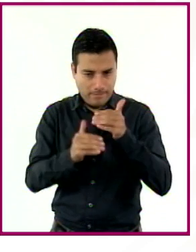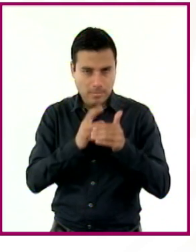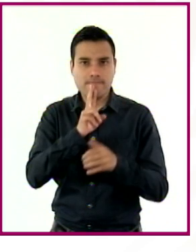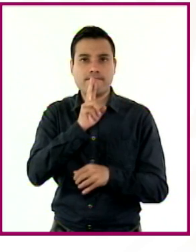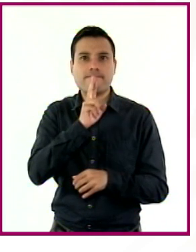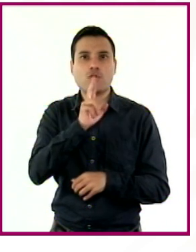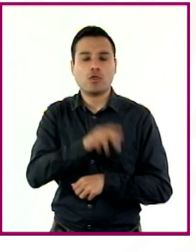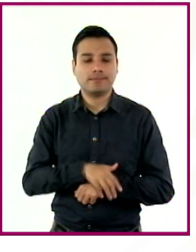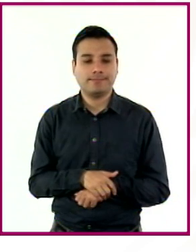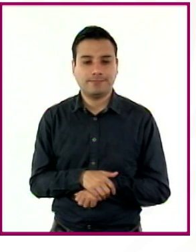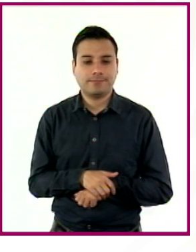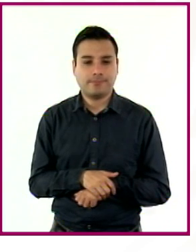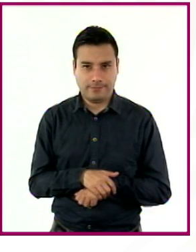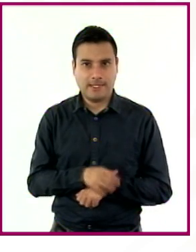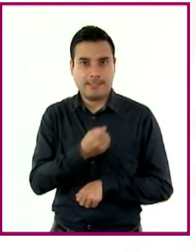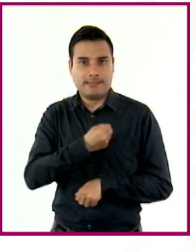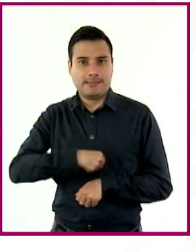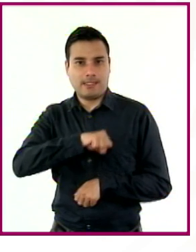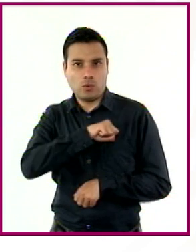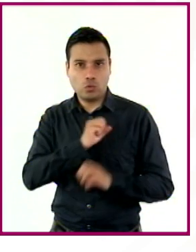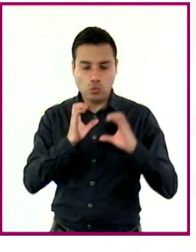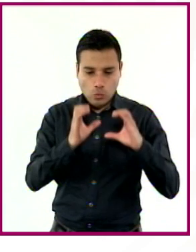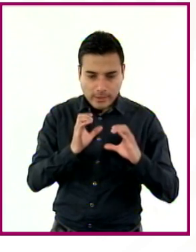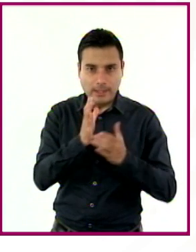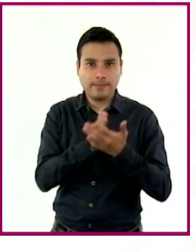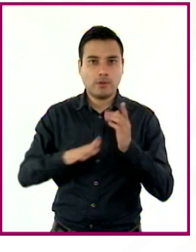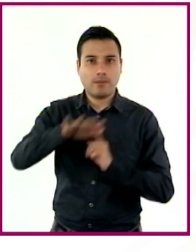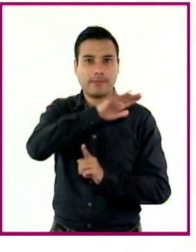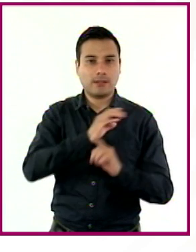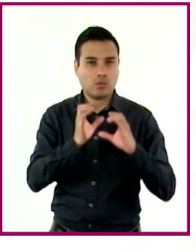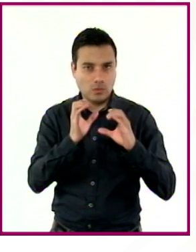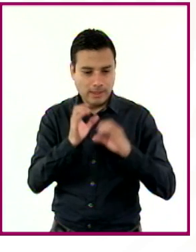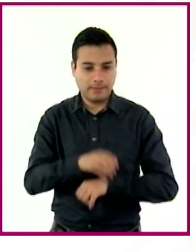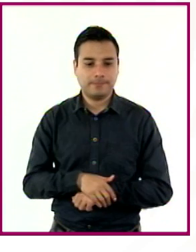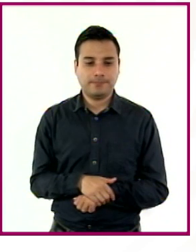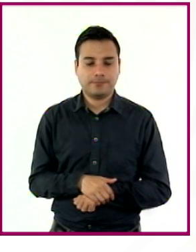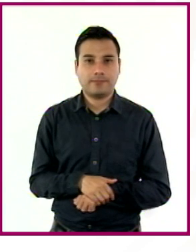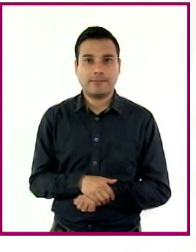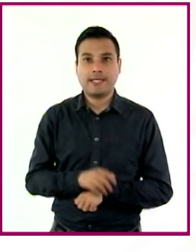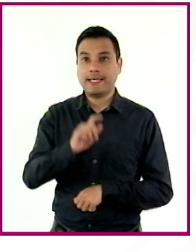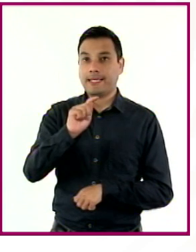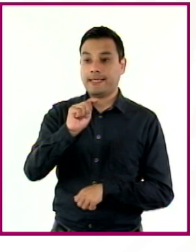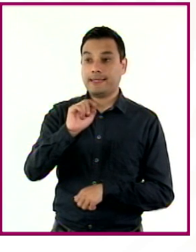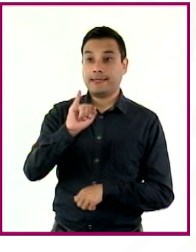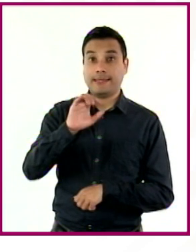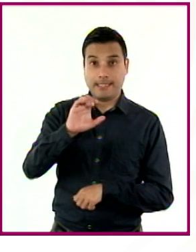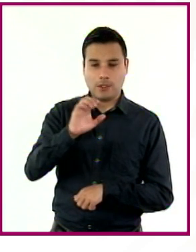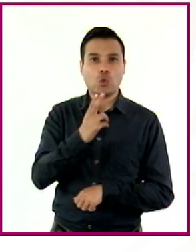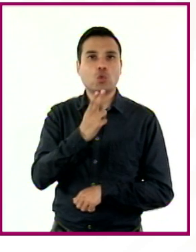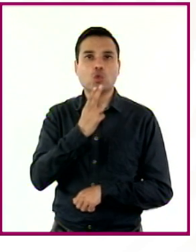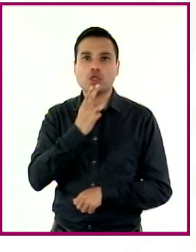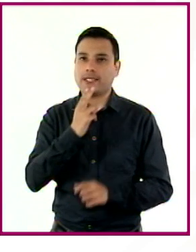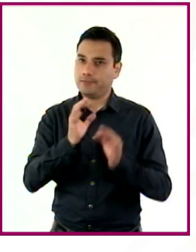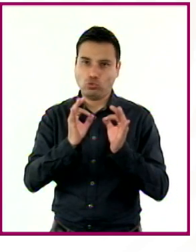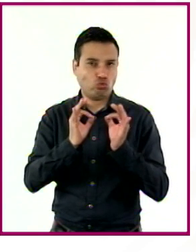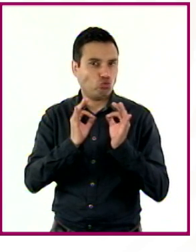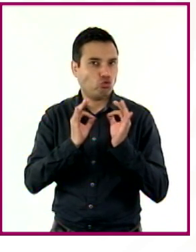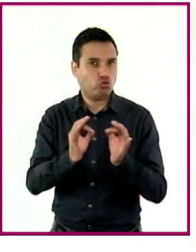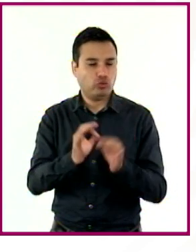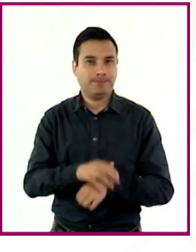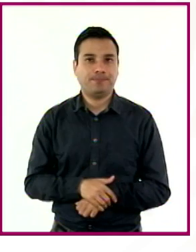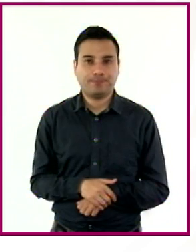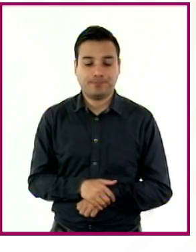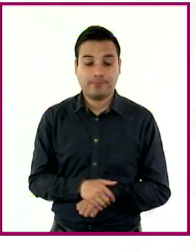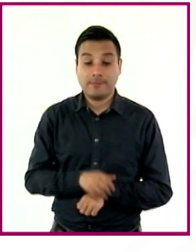el cuidado de la salud y del medio ambiente, el uso adecuado de las tecnologías de la información y la comunicación y